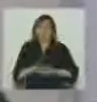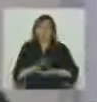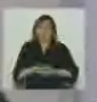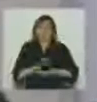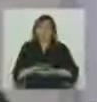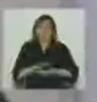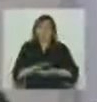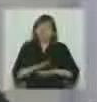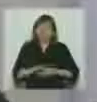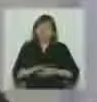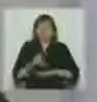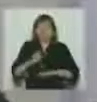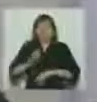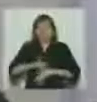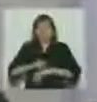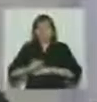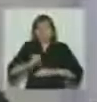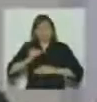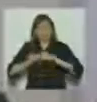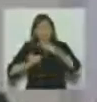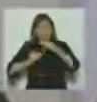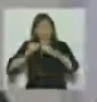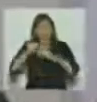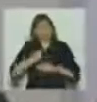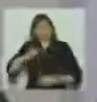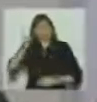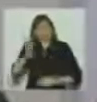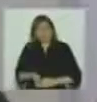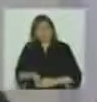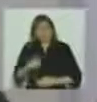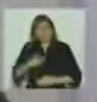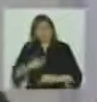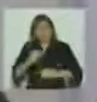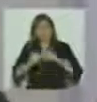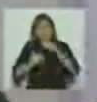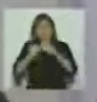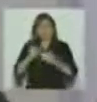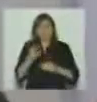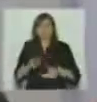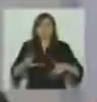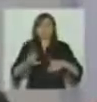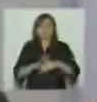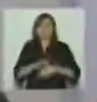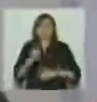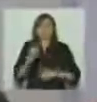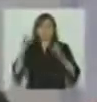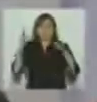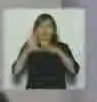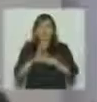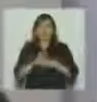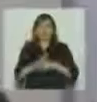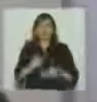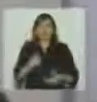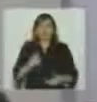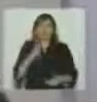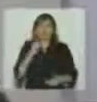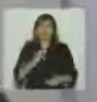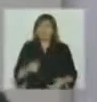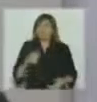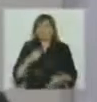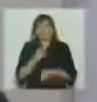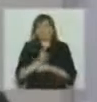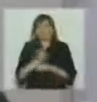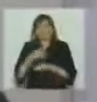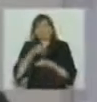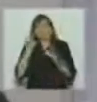no adelantarse en los tiempos y tomar las decisiones cuando corresponde yo siempre he hecho un gran ejercicio